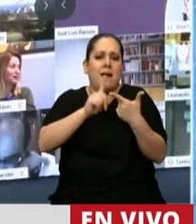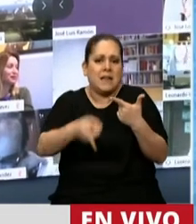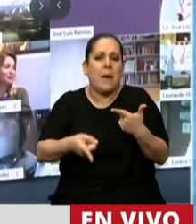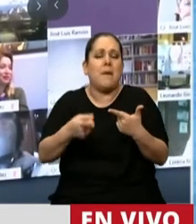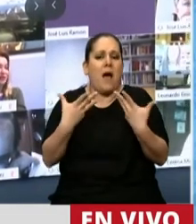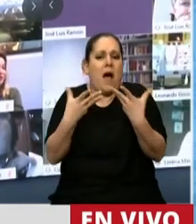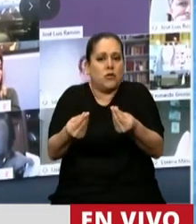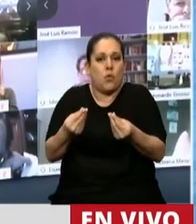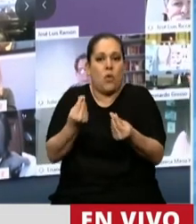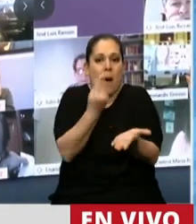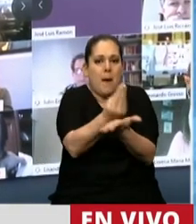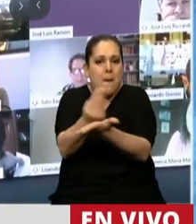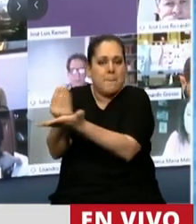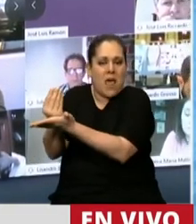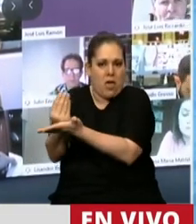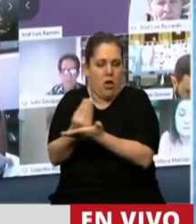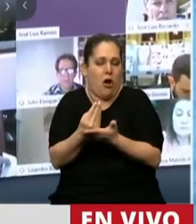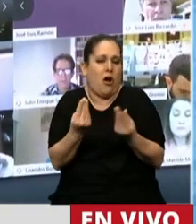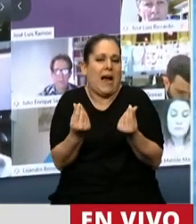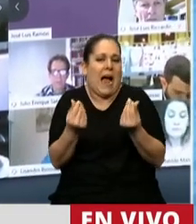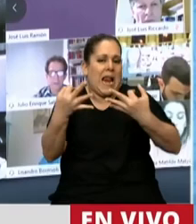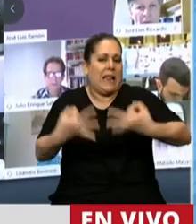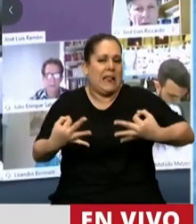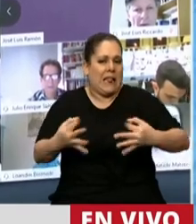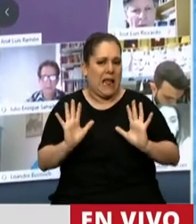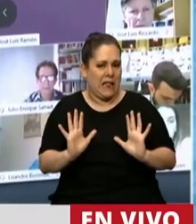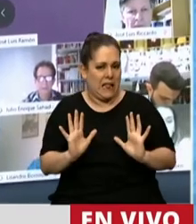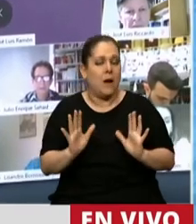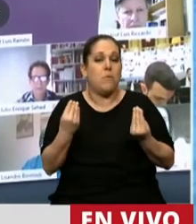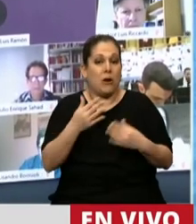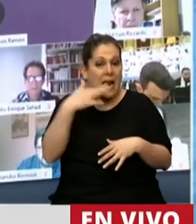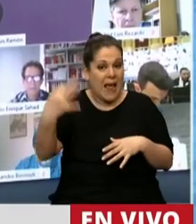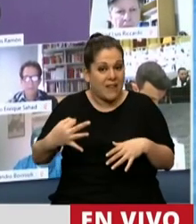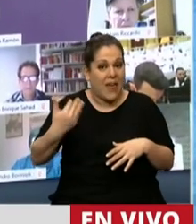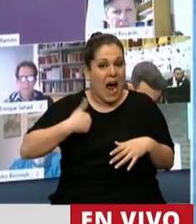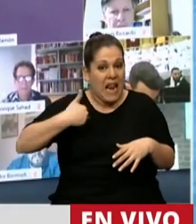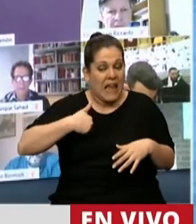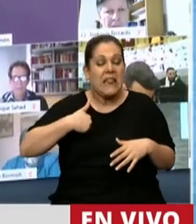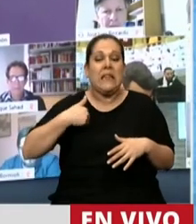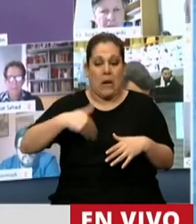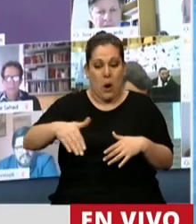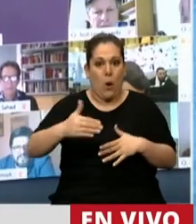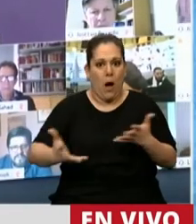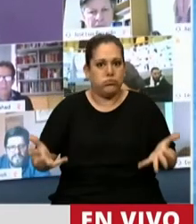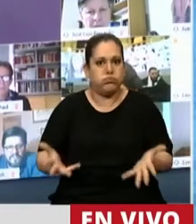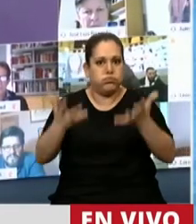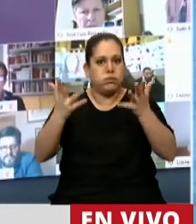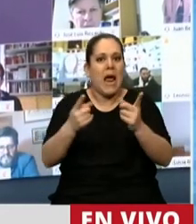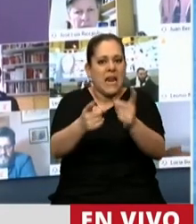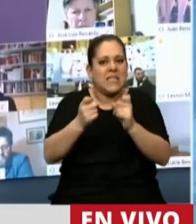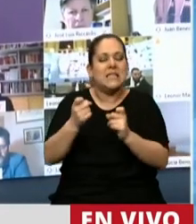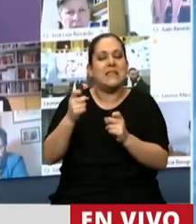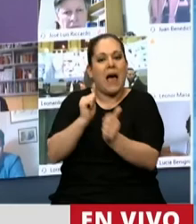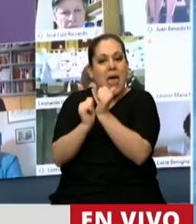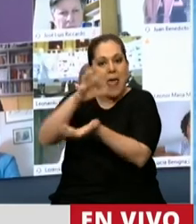la generación de empleo genuino y de calidad. Porque la Argentina que estamos construyendo necesita de unicornios,